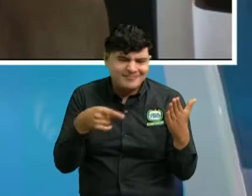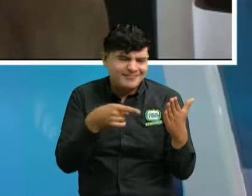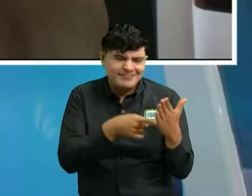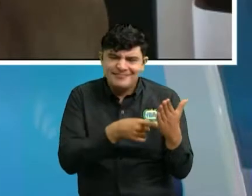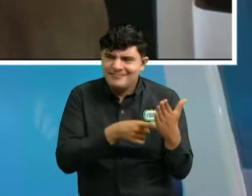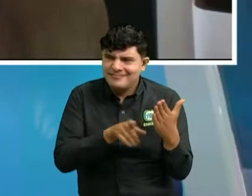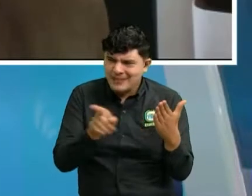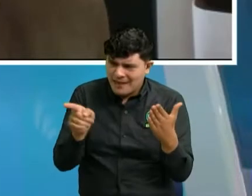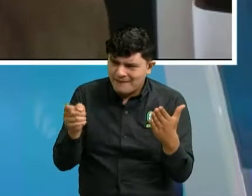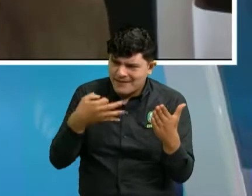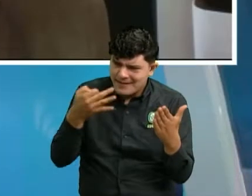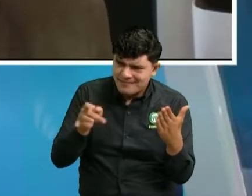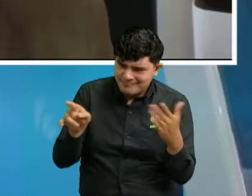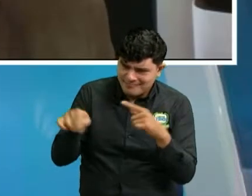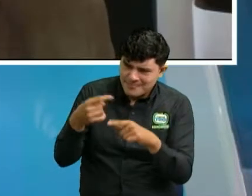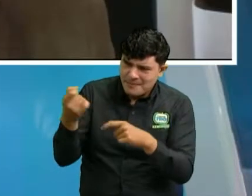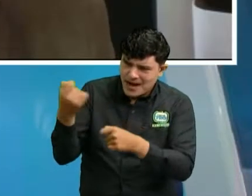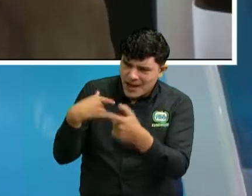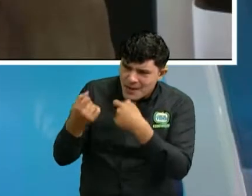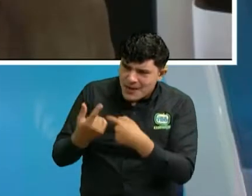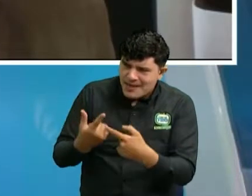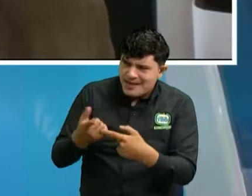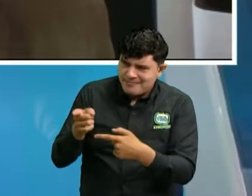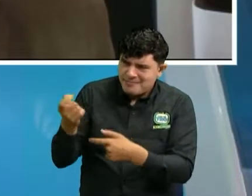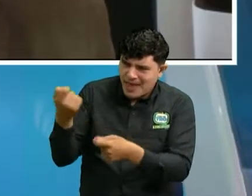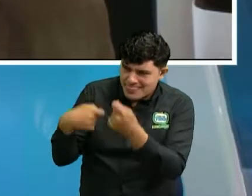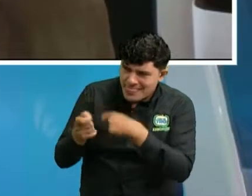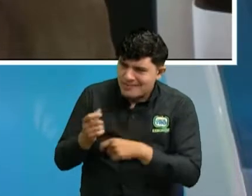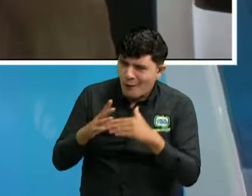está presentando, ¿cómo puedo yo denunciarlo?